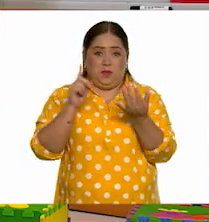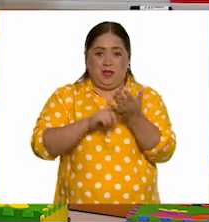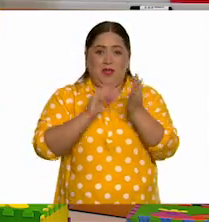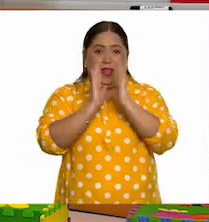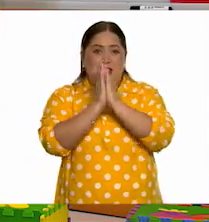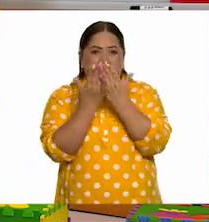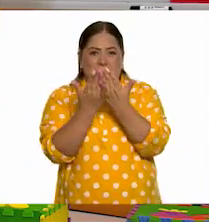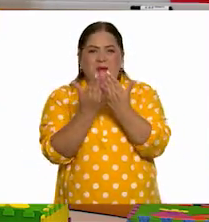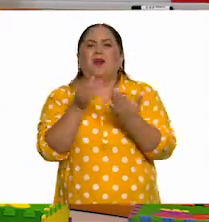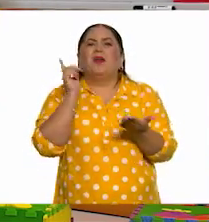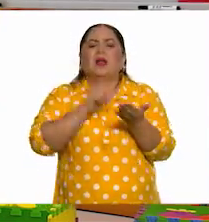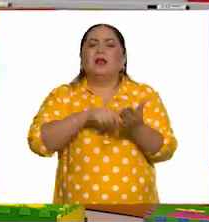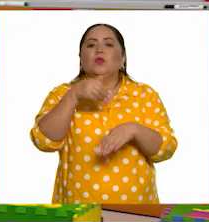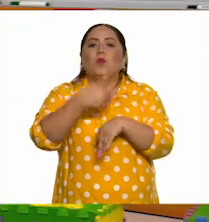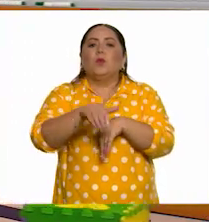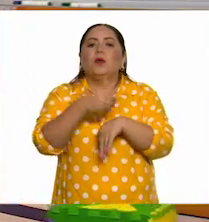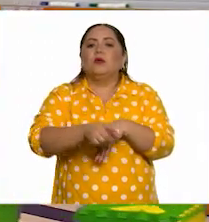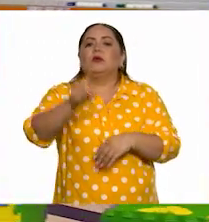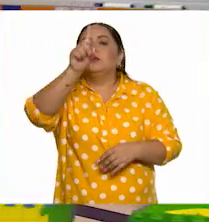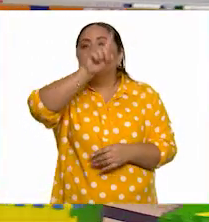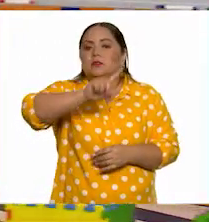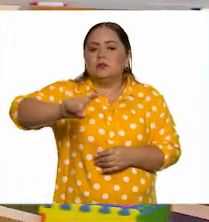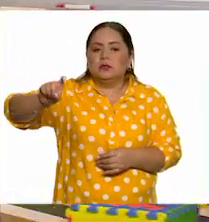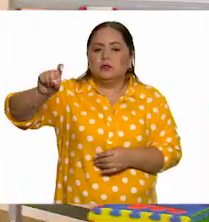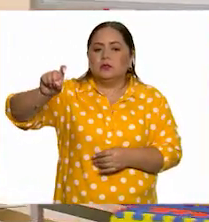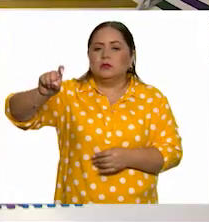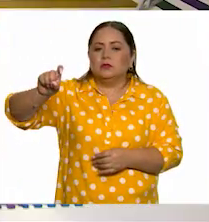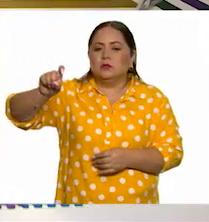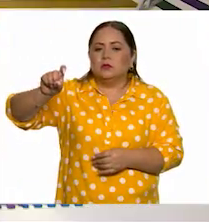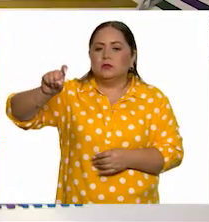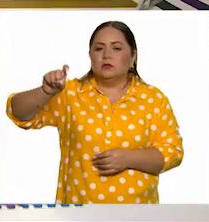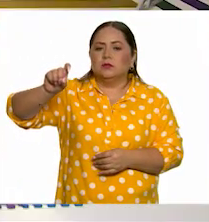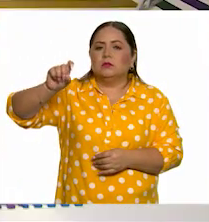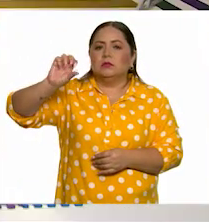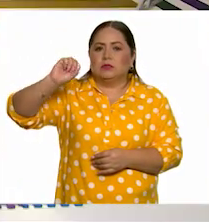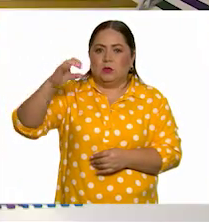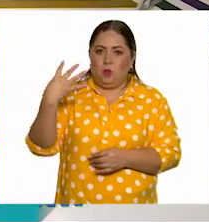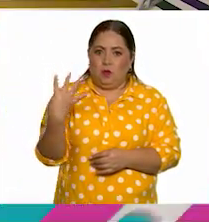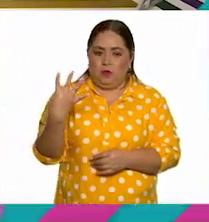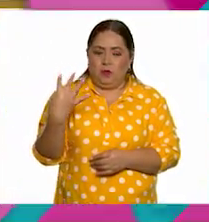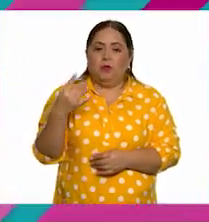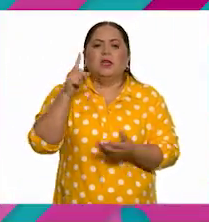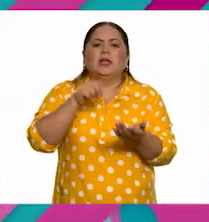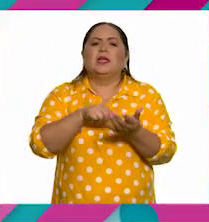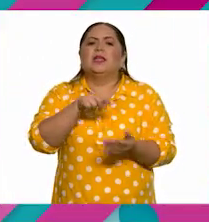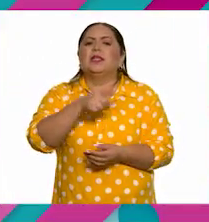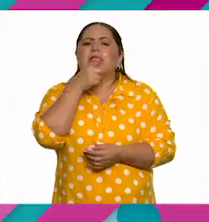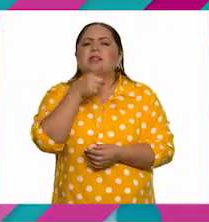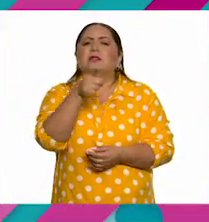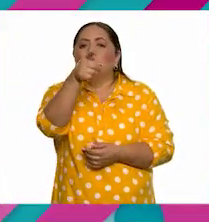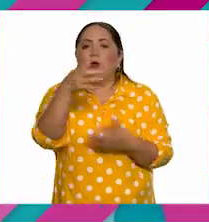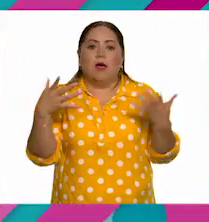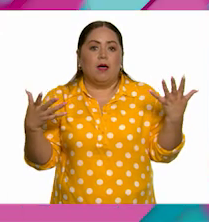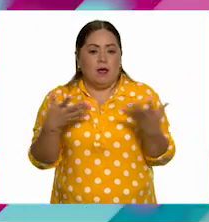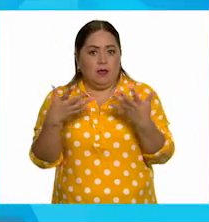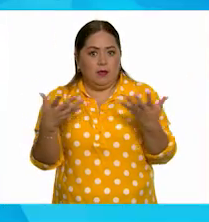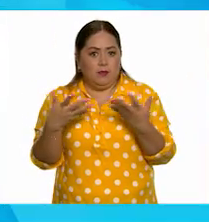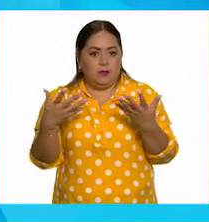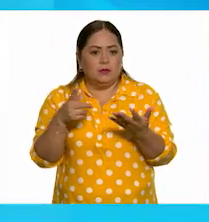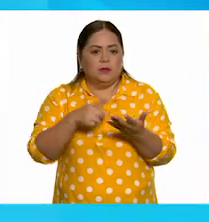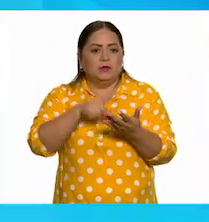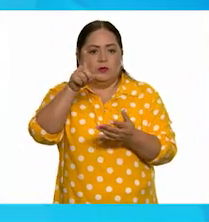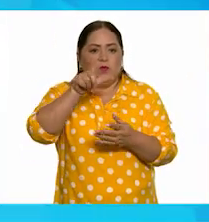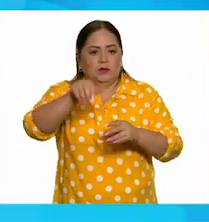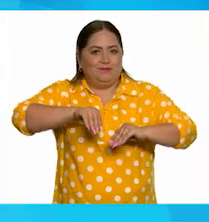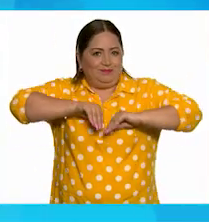nuestro libro viene la página 164. Y dice que eso